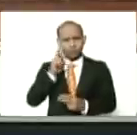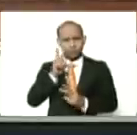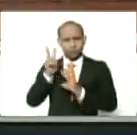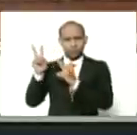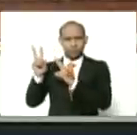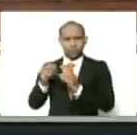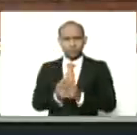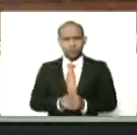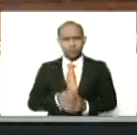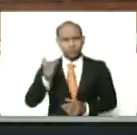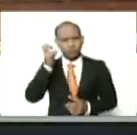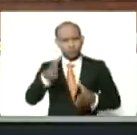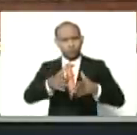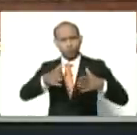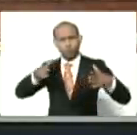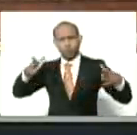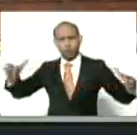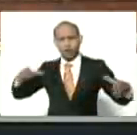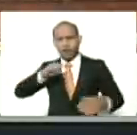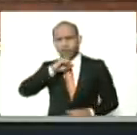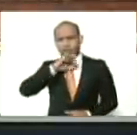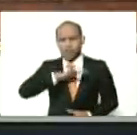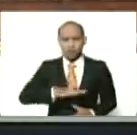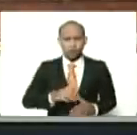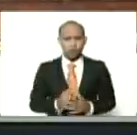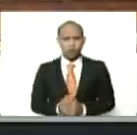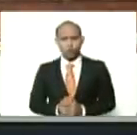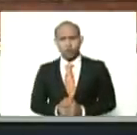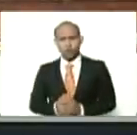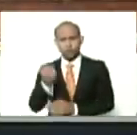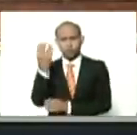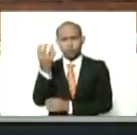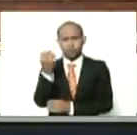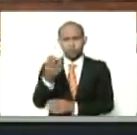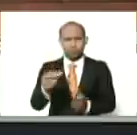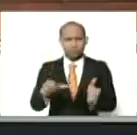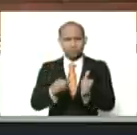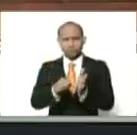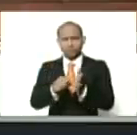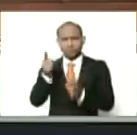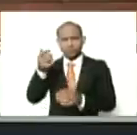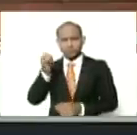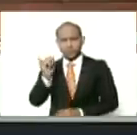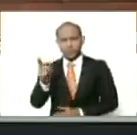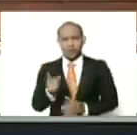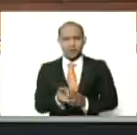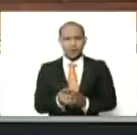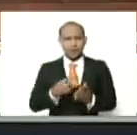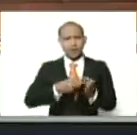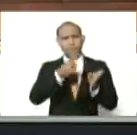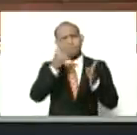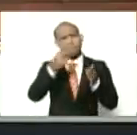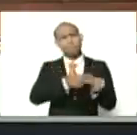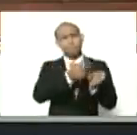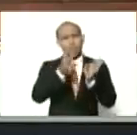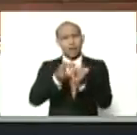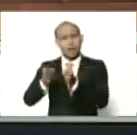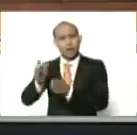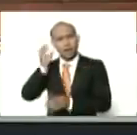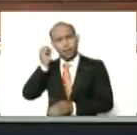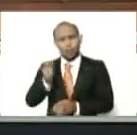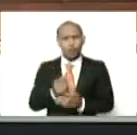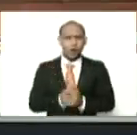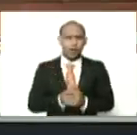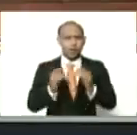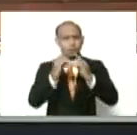esto suena a grande, a historia, la Cumbe de Virongo, allá está el plan de mujeres conuqueras,